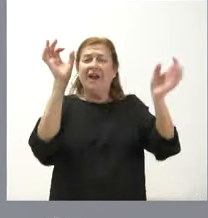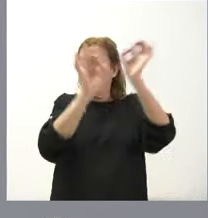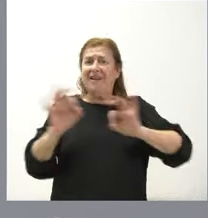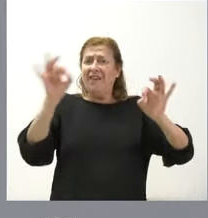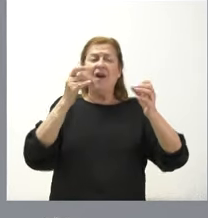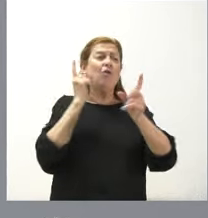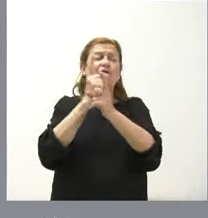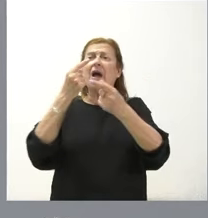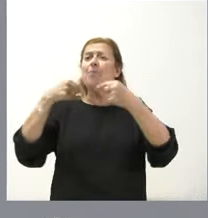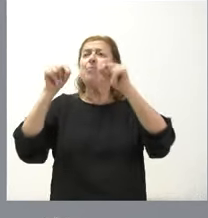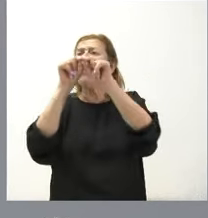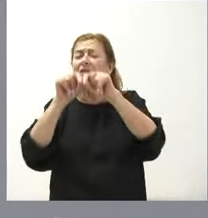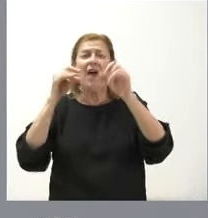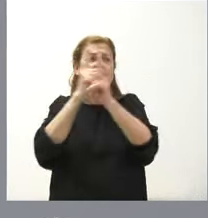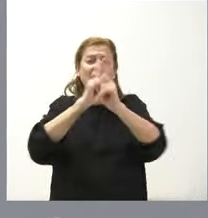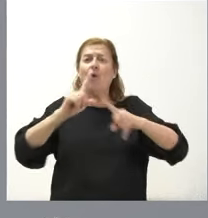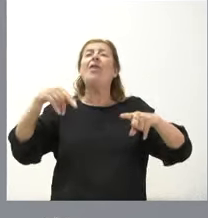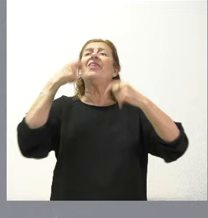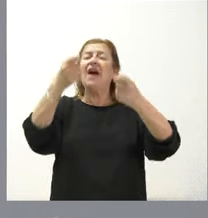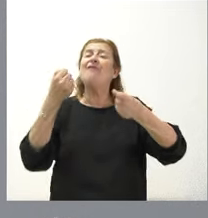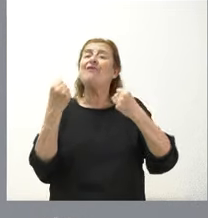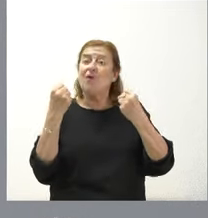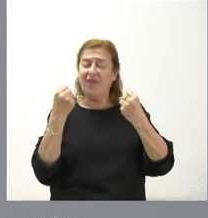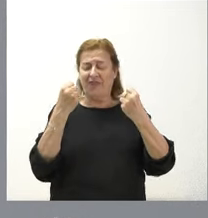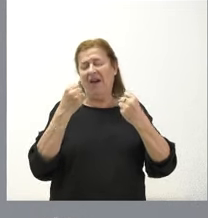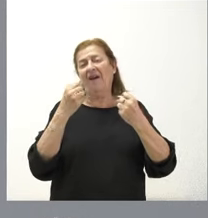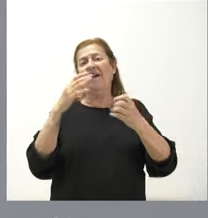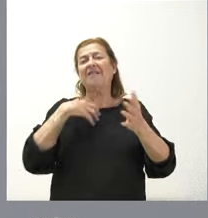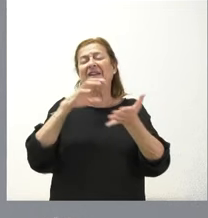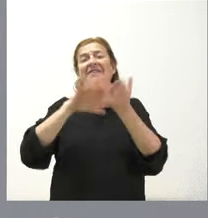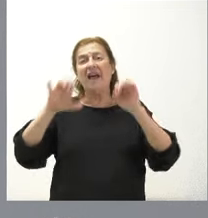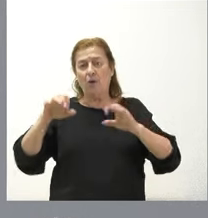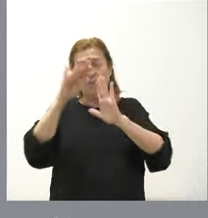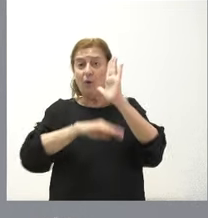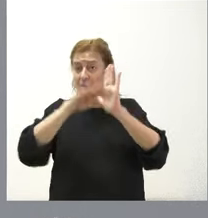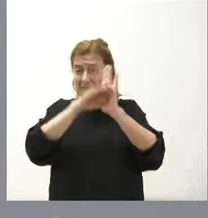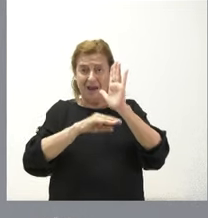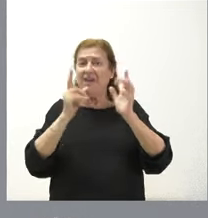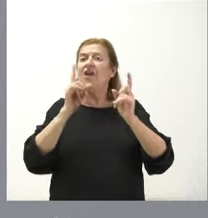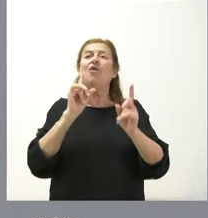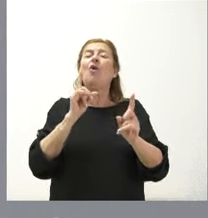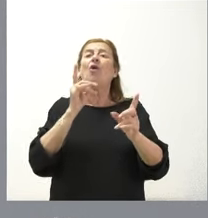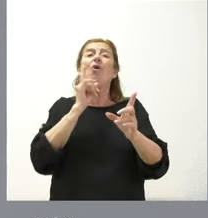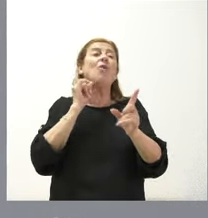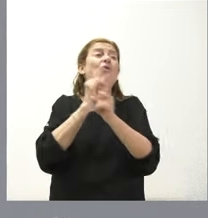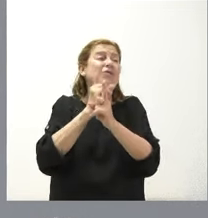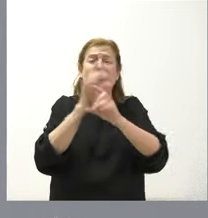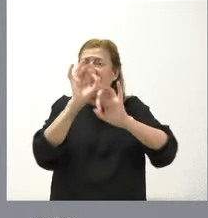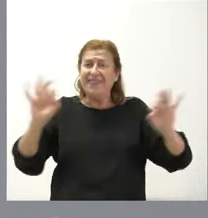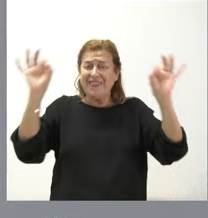provincia. Todo lo contrario, fortalece el programa de trasplantes en Castilla y León y, además, no va en ningún caso, sino todo lo contrario,